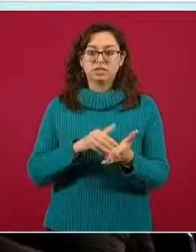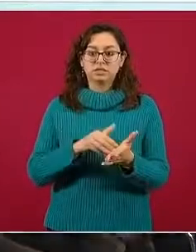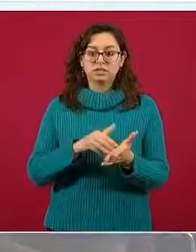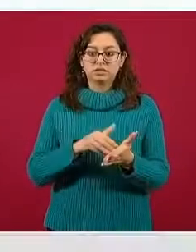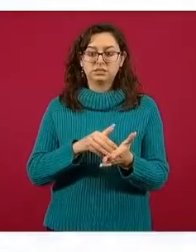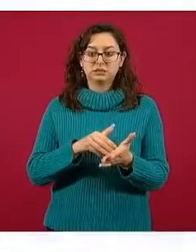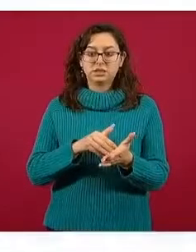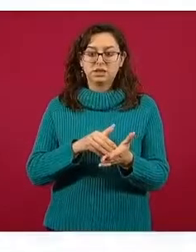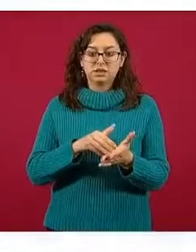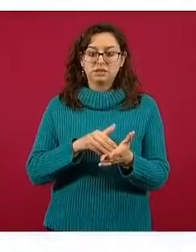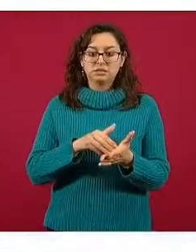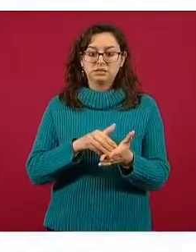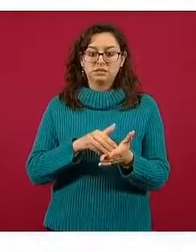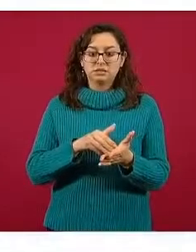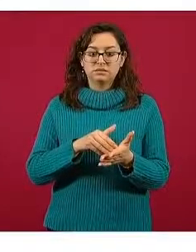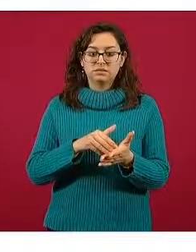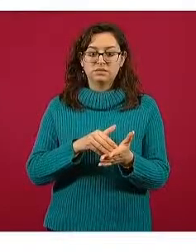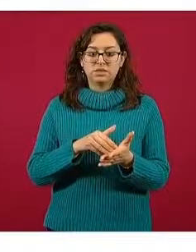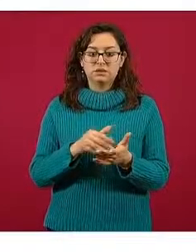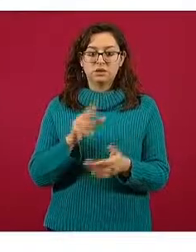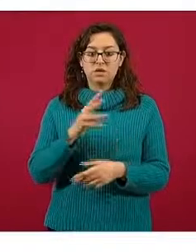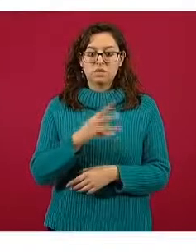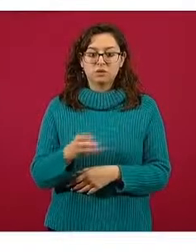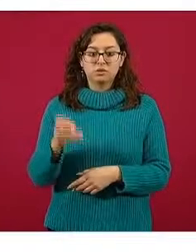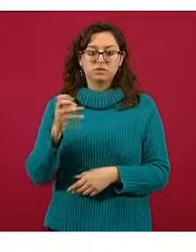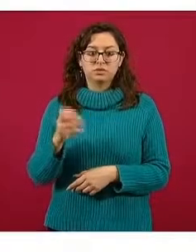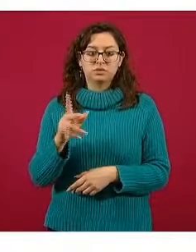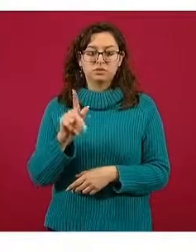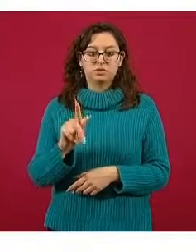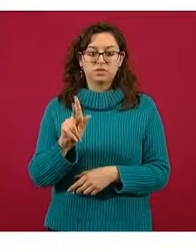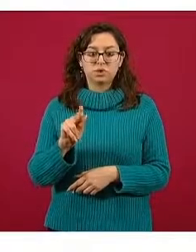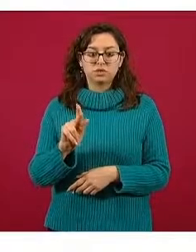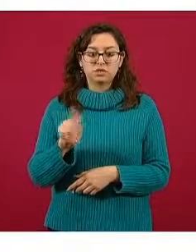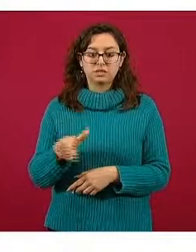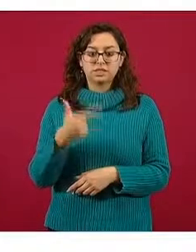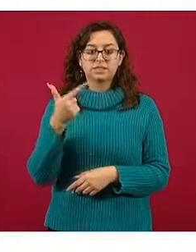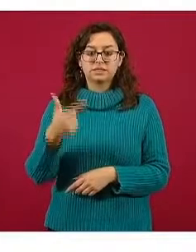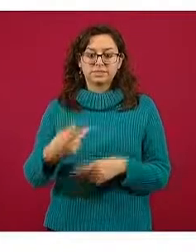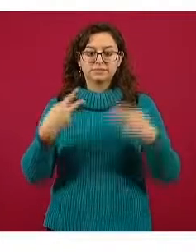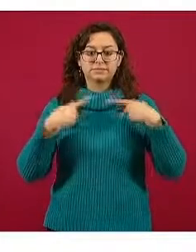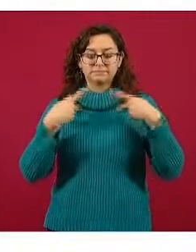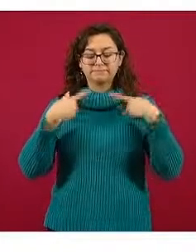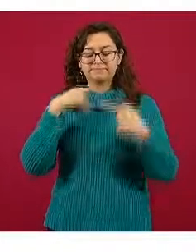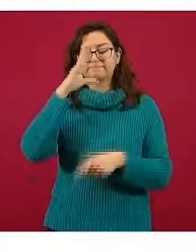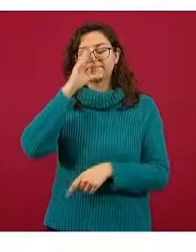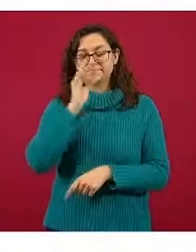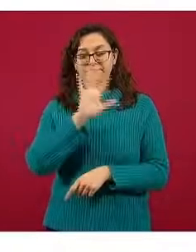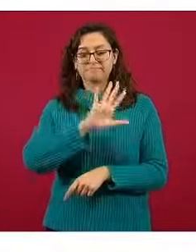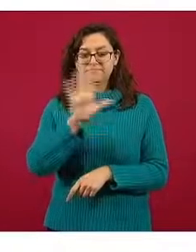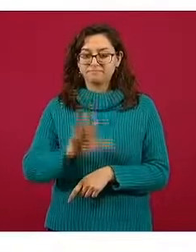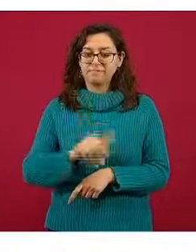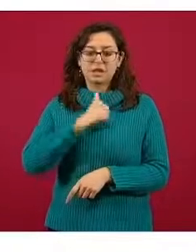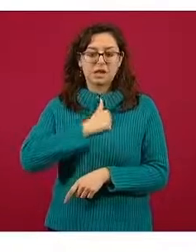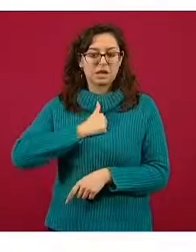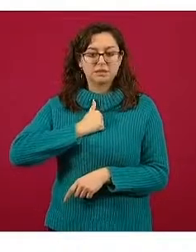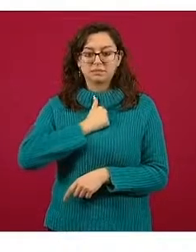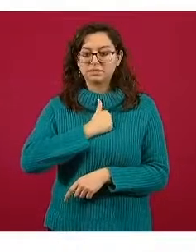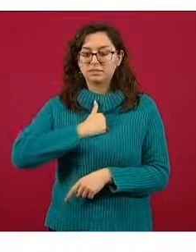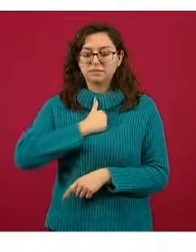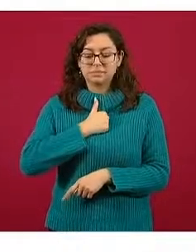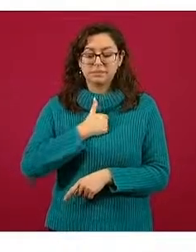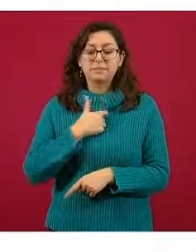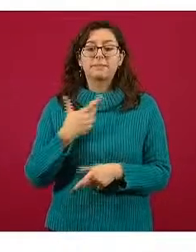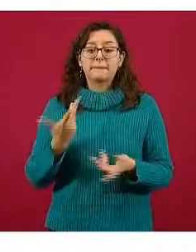defunciones confirmadas, todas y cada una de ellas lamentables defunciones que han